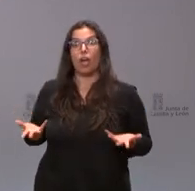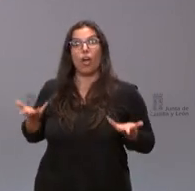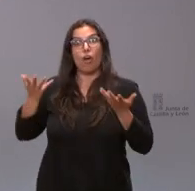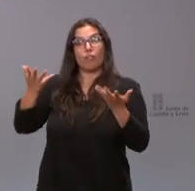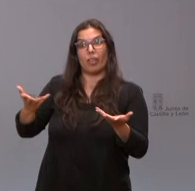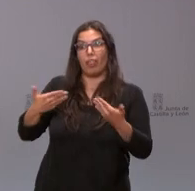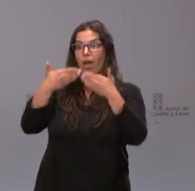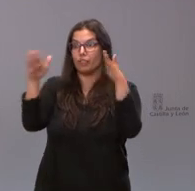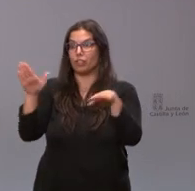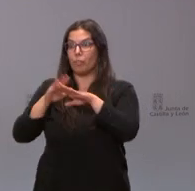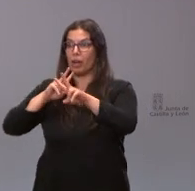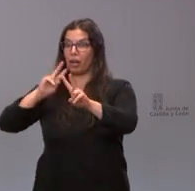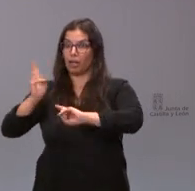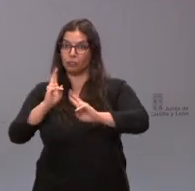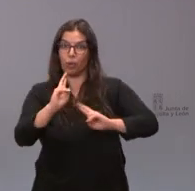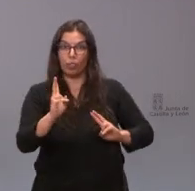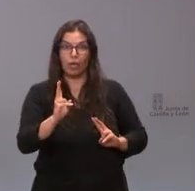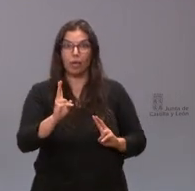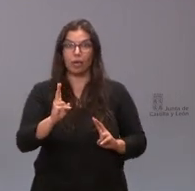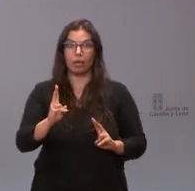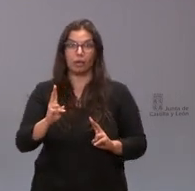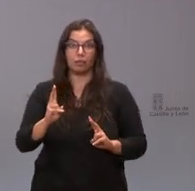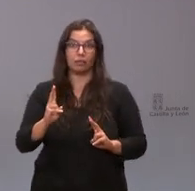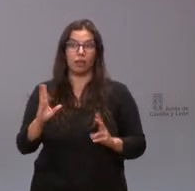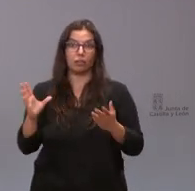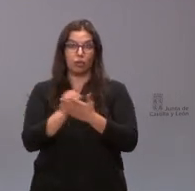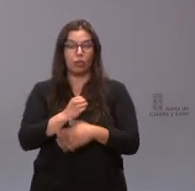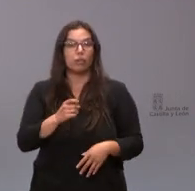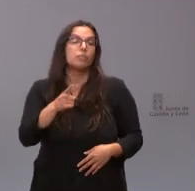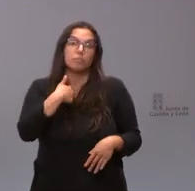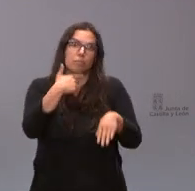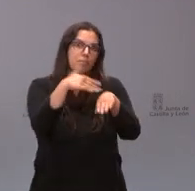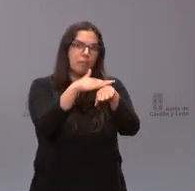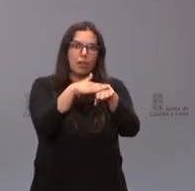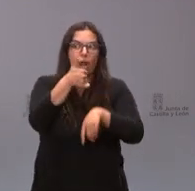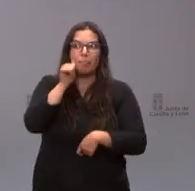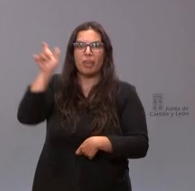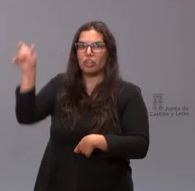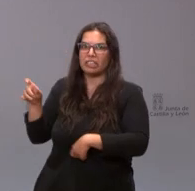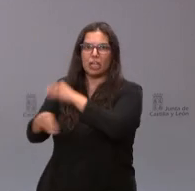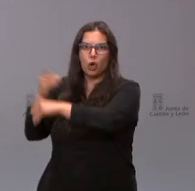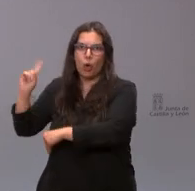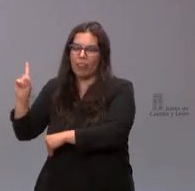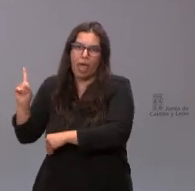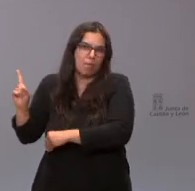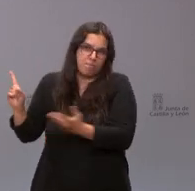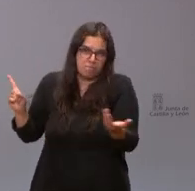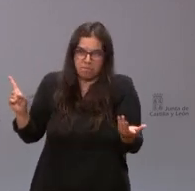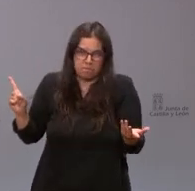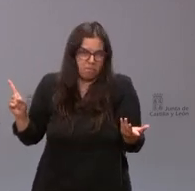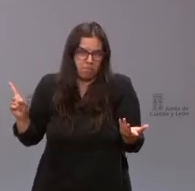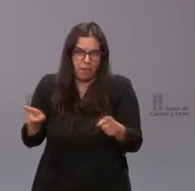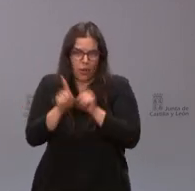responder a todos los medios ni siquiera algunos a mí que Pedro Sánchez no y que en serio me está